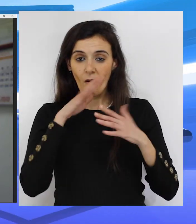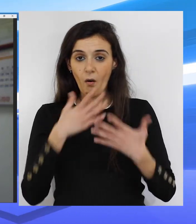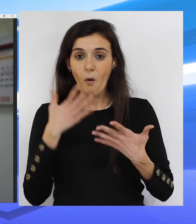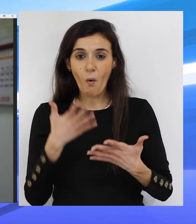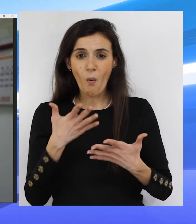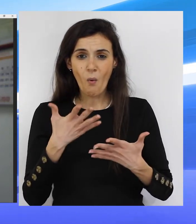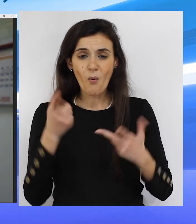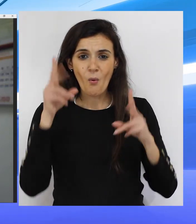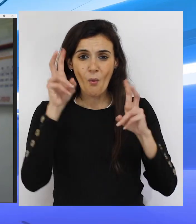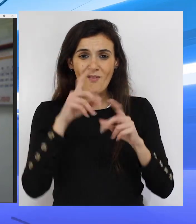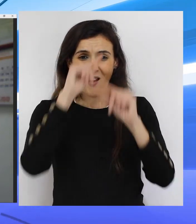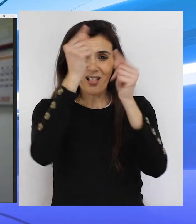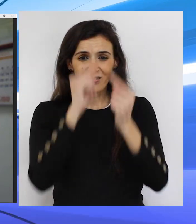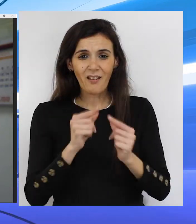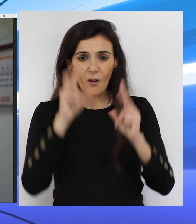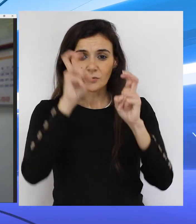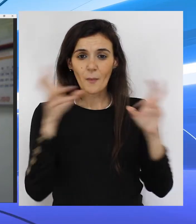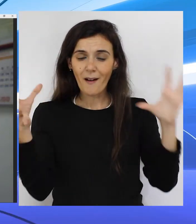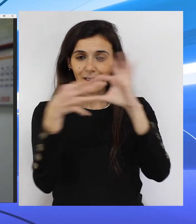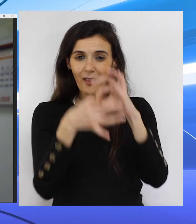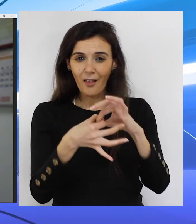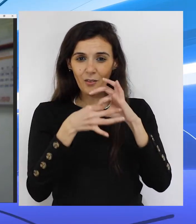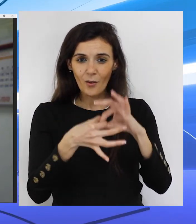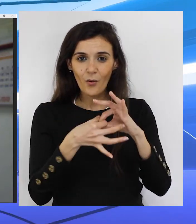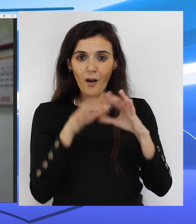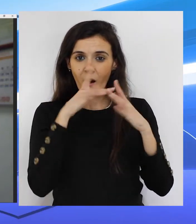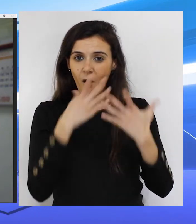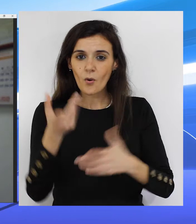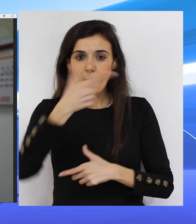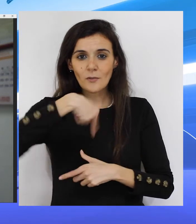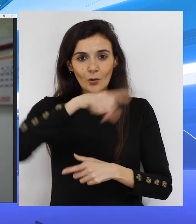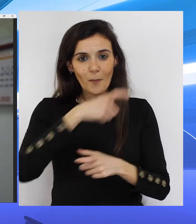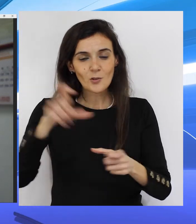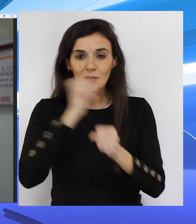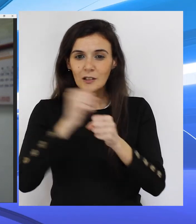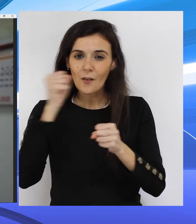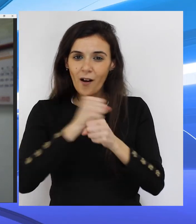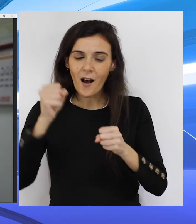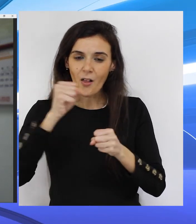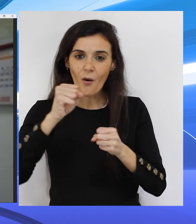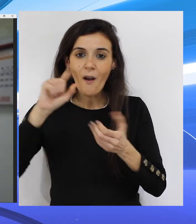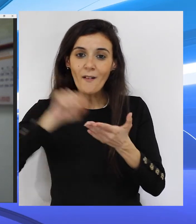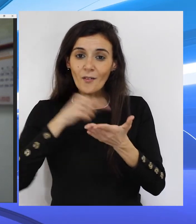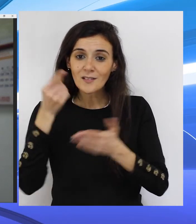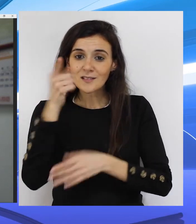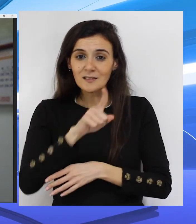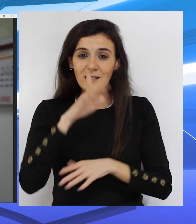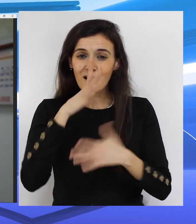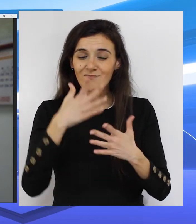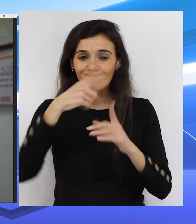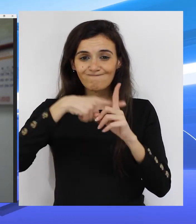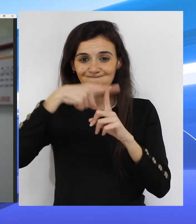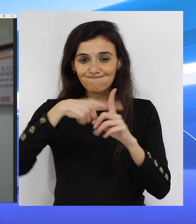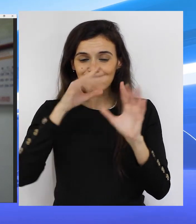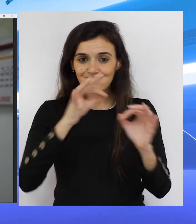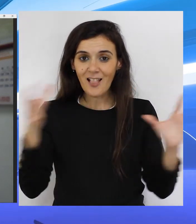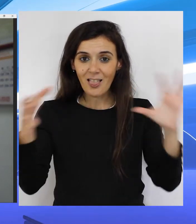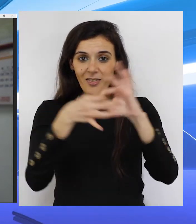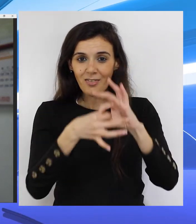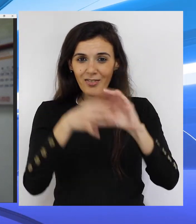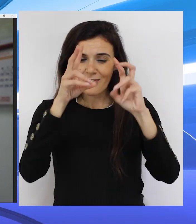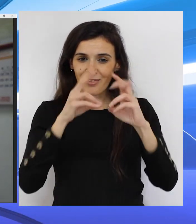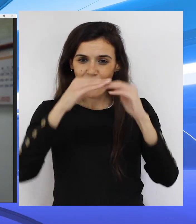Yo solo tengo datos relacionados con nuestros trabajadores y con tratas relacionadas.